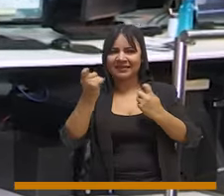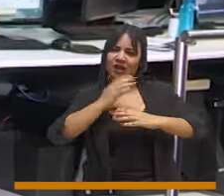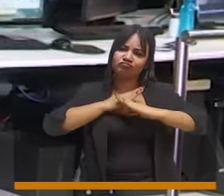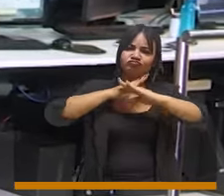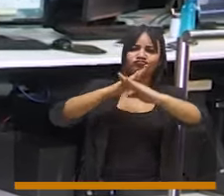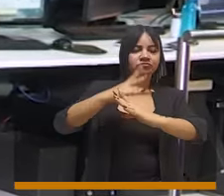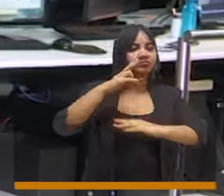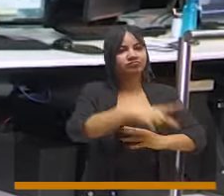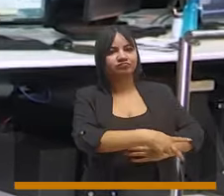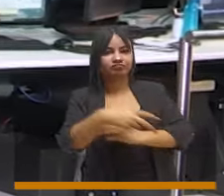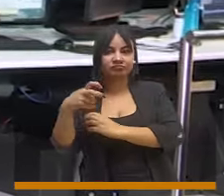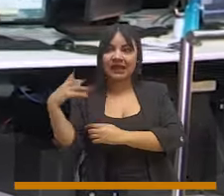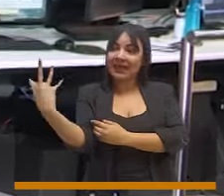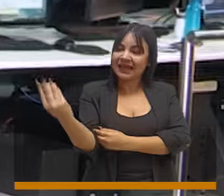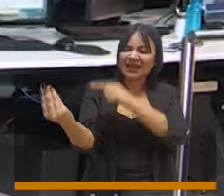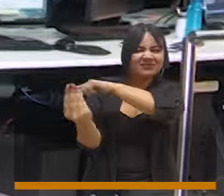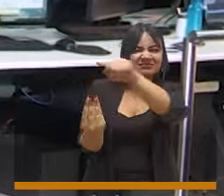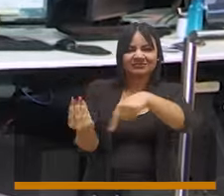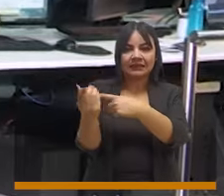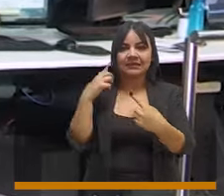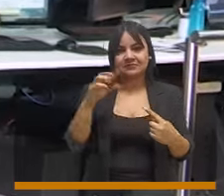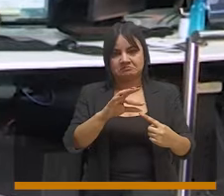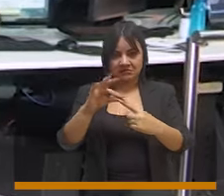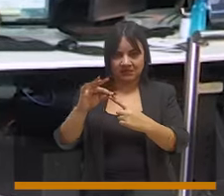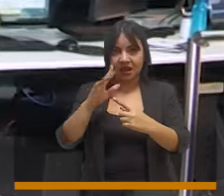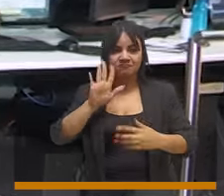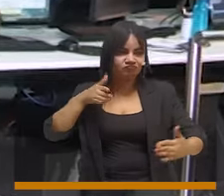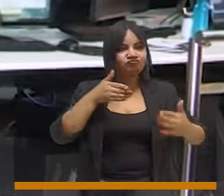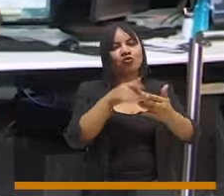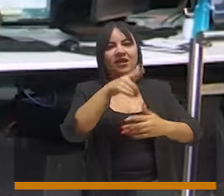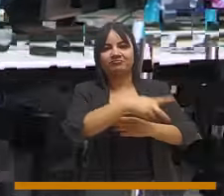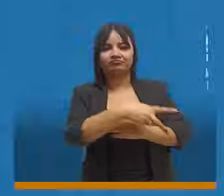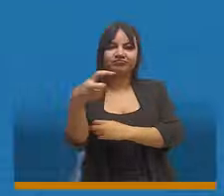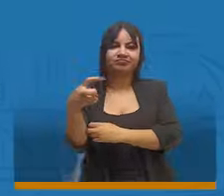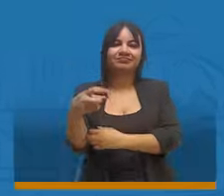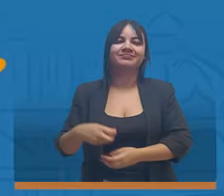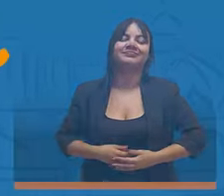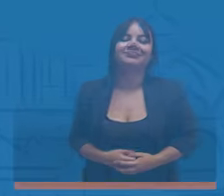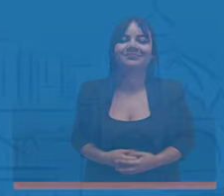el atraco. Un equipo especializado dedicado única y exclusivamente a atacar este fenómeno.